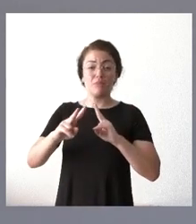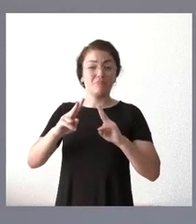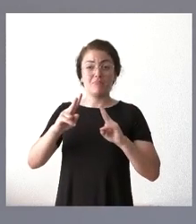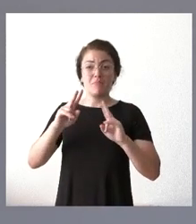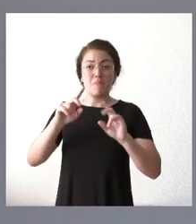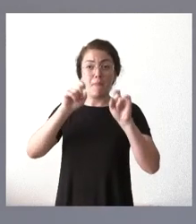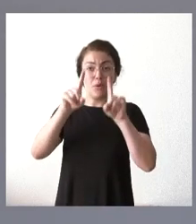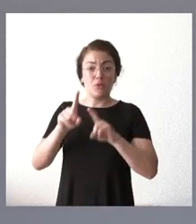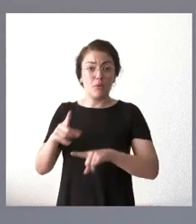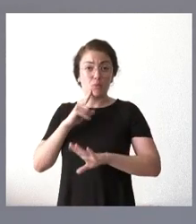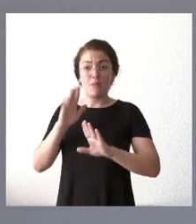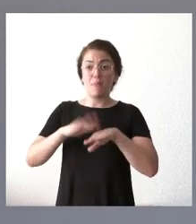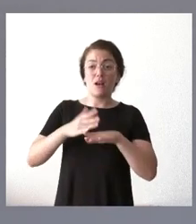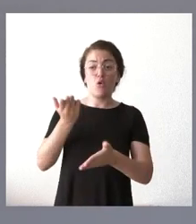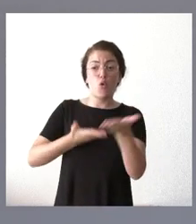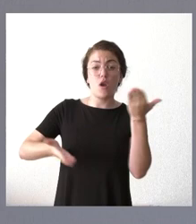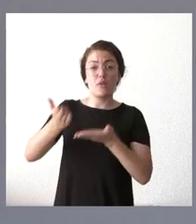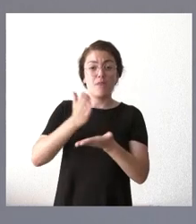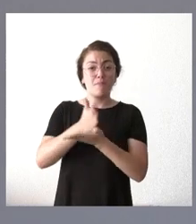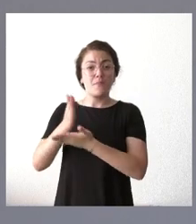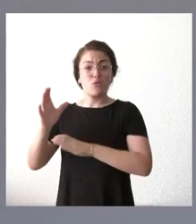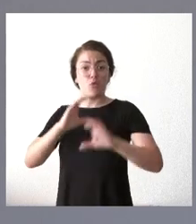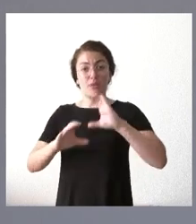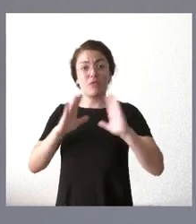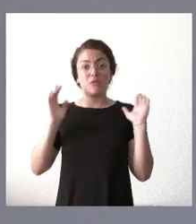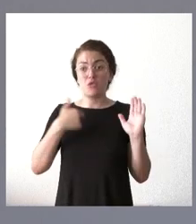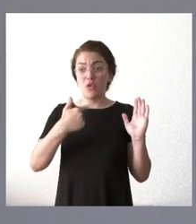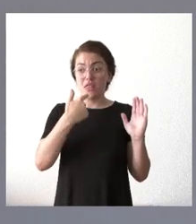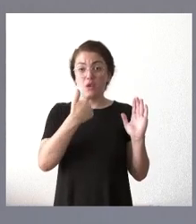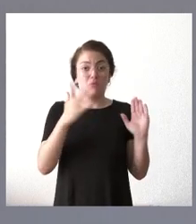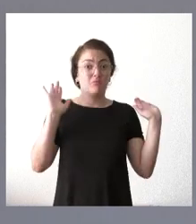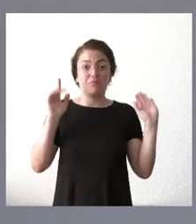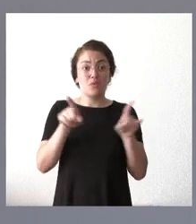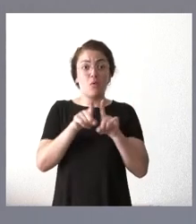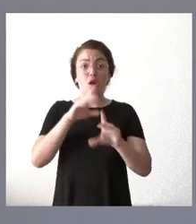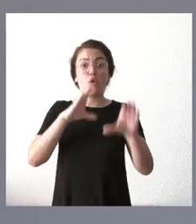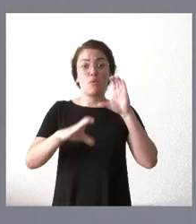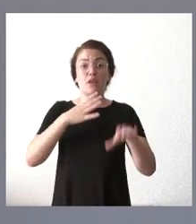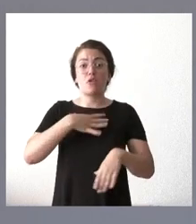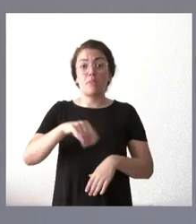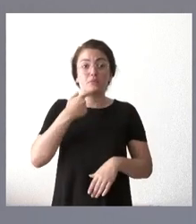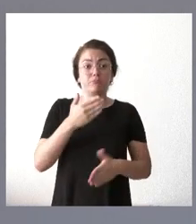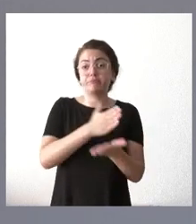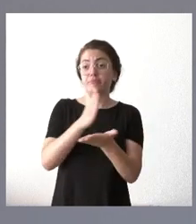y para colaborar con los medios de comunicación y, desde ese punto de vista, le digo que hay varias vías de comunicación, esta es una de ellas.